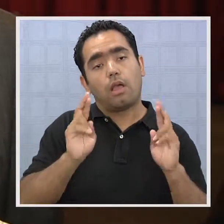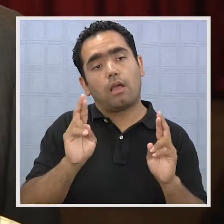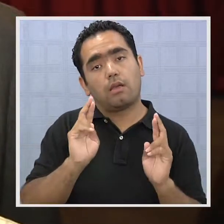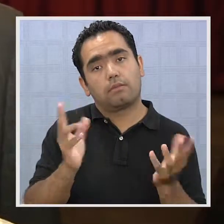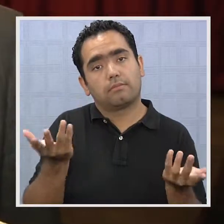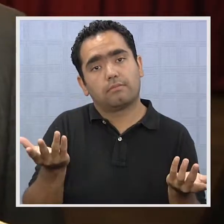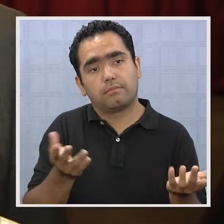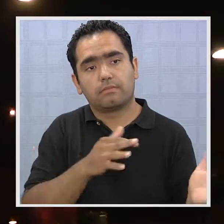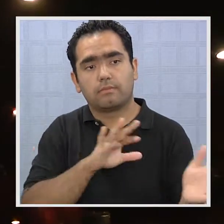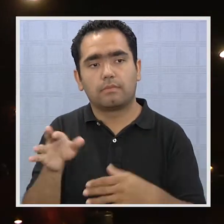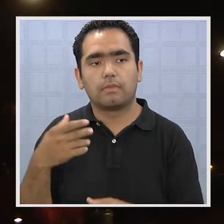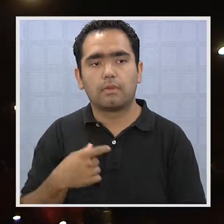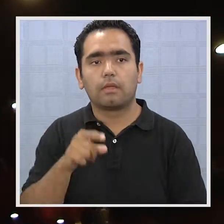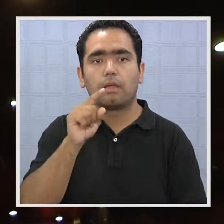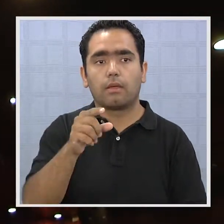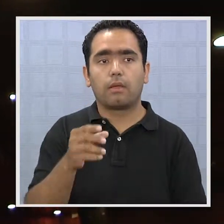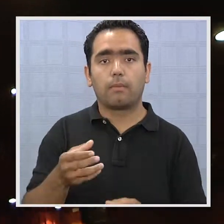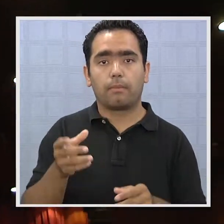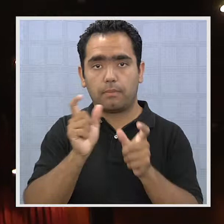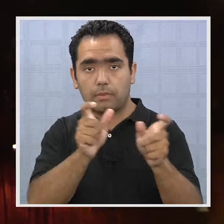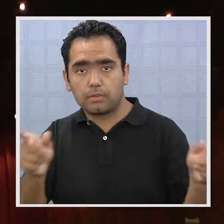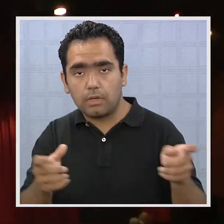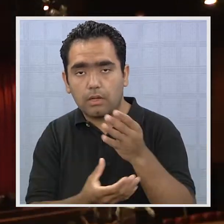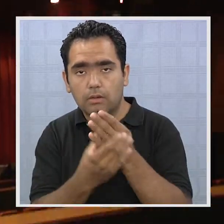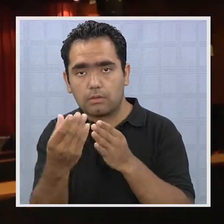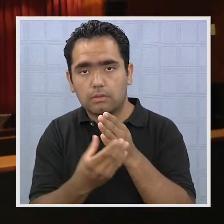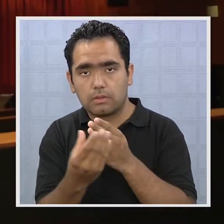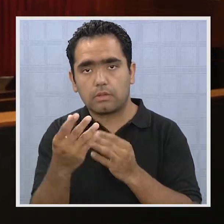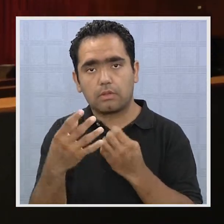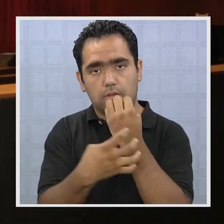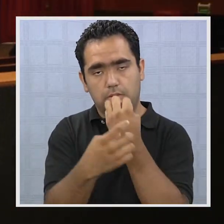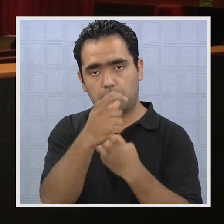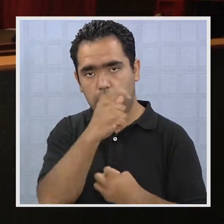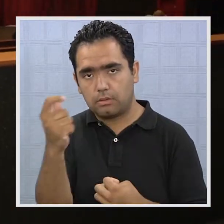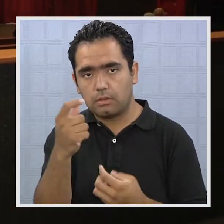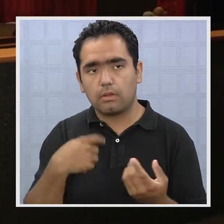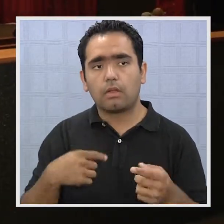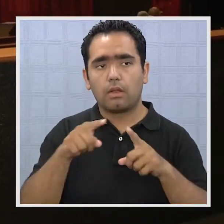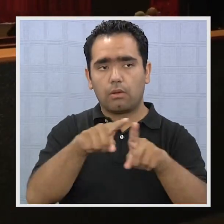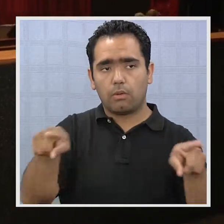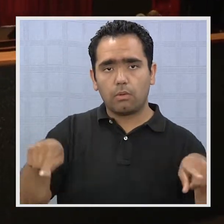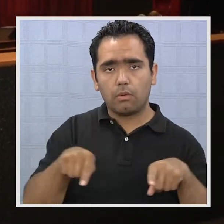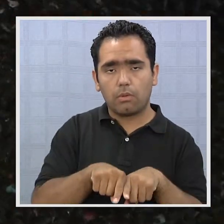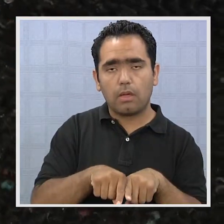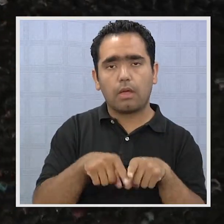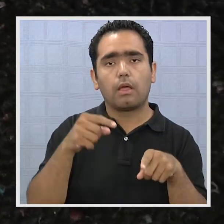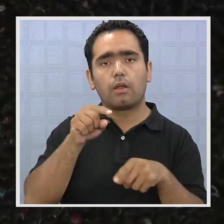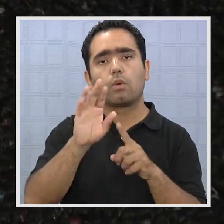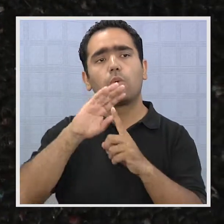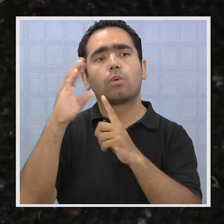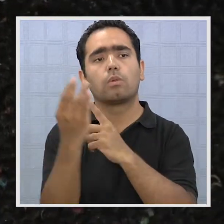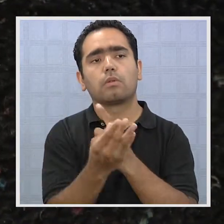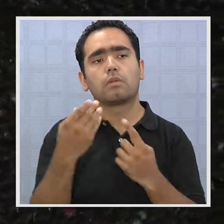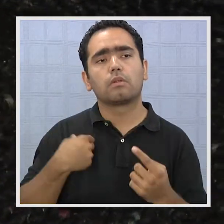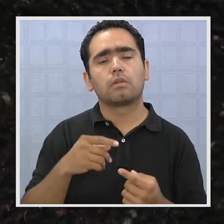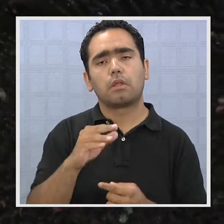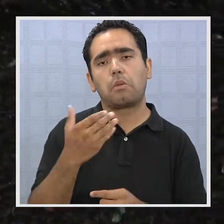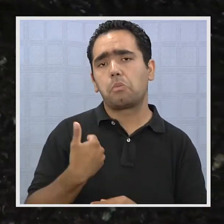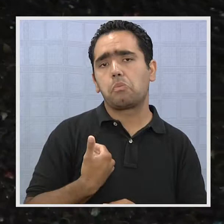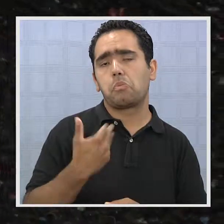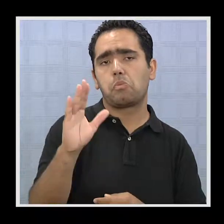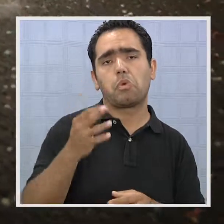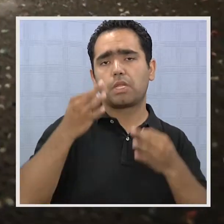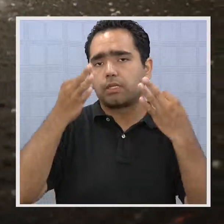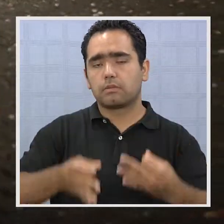ocurran. Los Cores recalcan que a pesar de la necesidad de espacios destinados a eventos culturales, no se puede dejar de